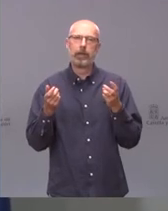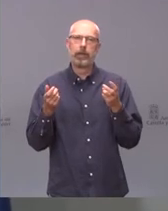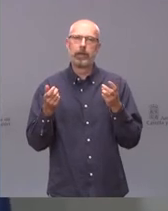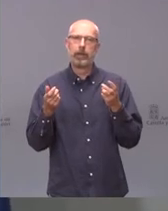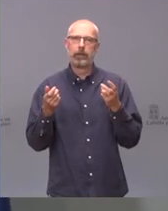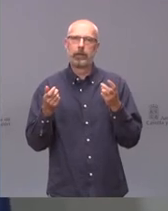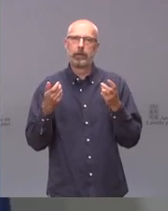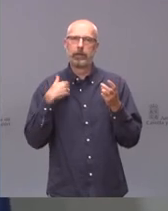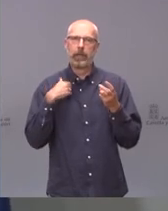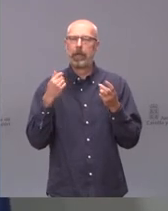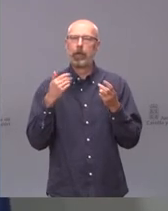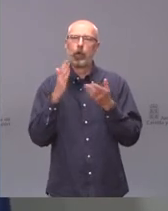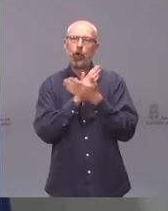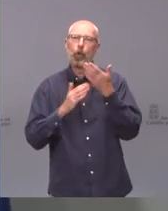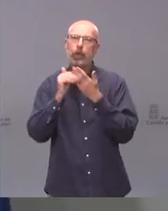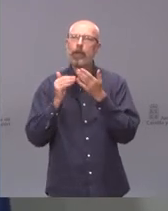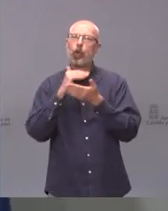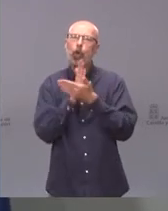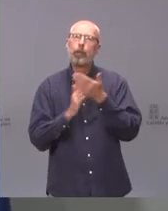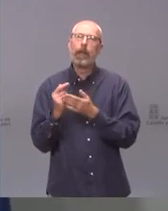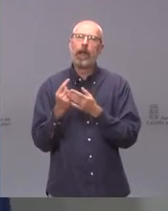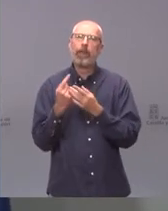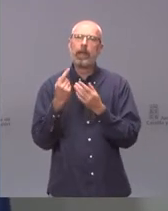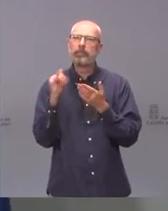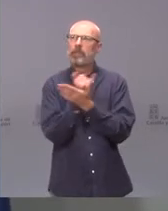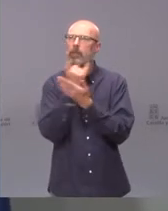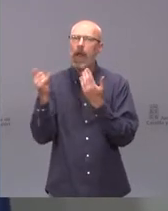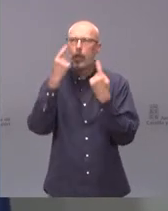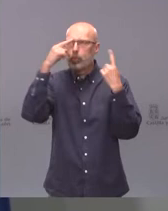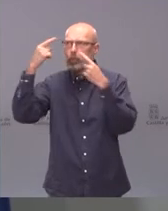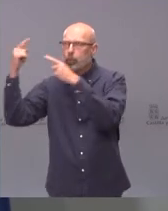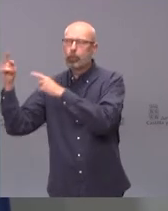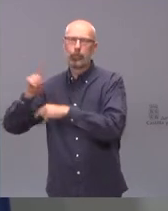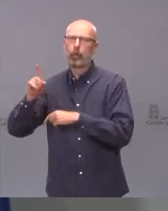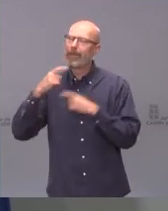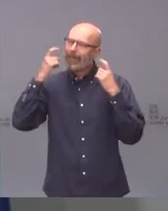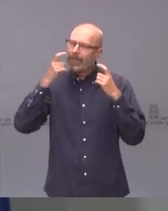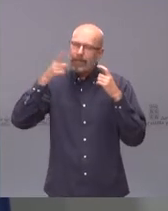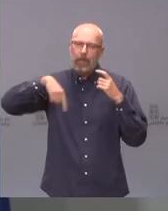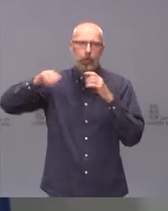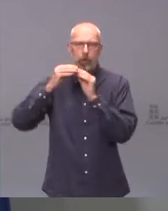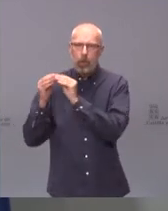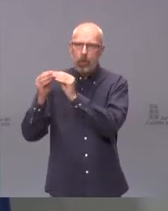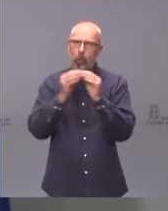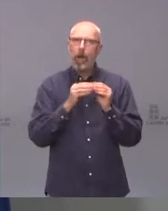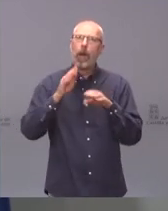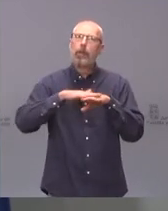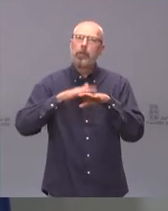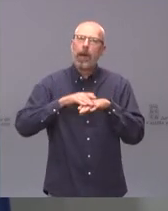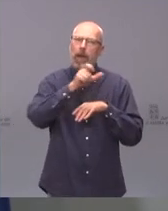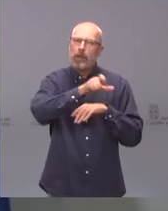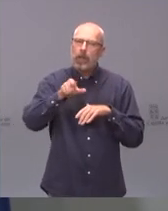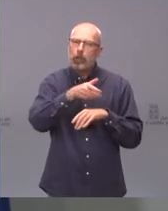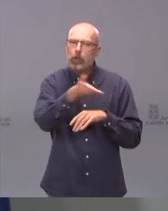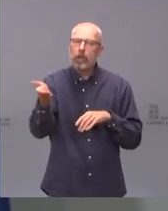ocurrencias autonómicas. Es decir, intentemos que en la vacunación los criterios estén claros para que la población no pierda